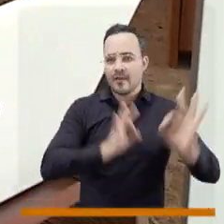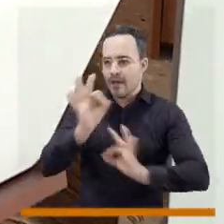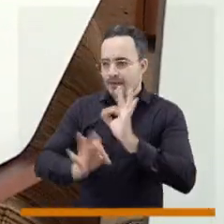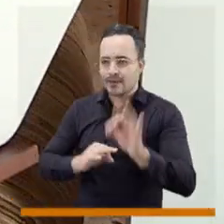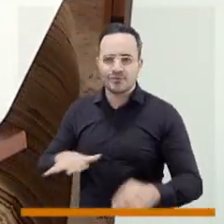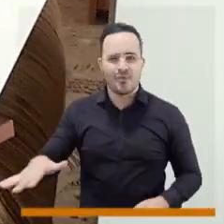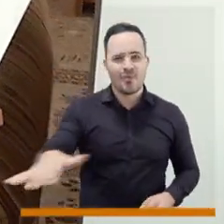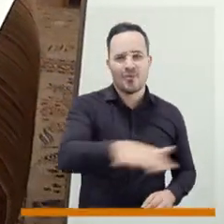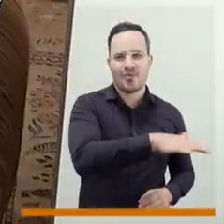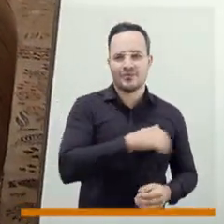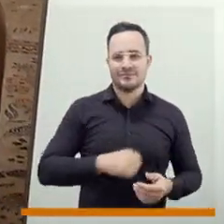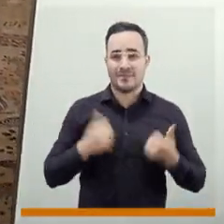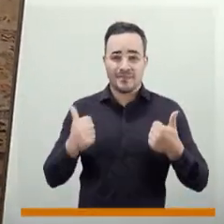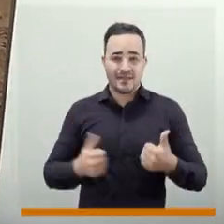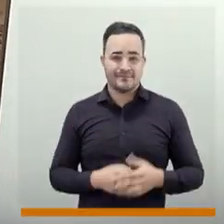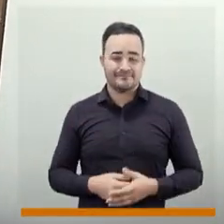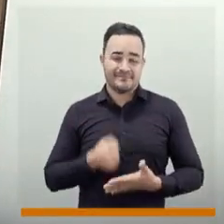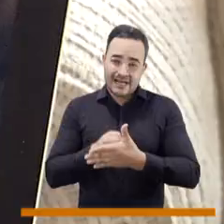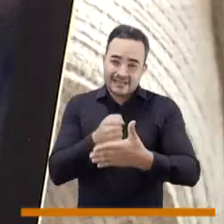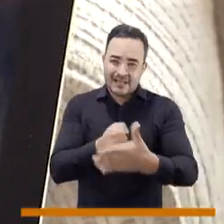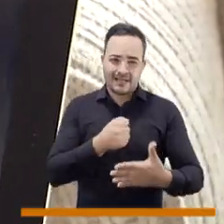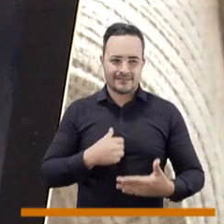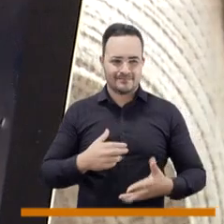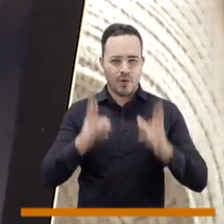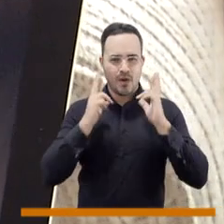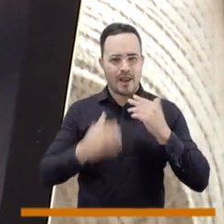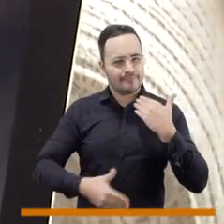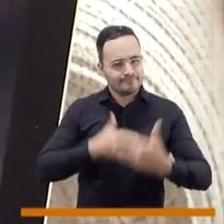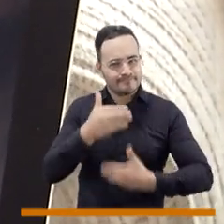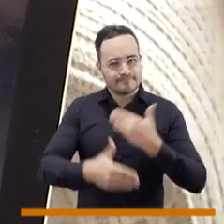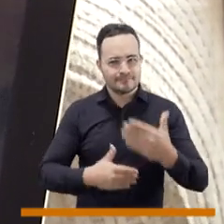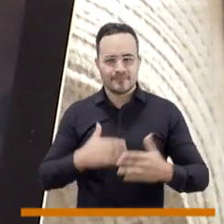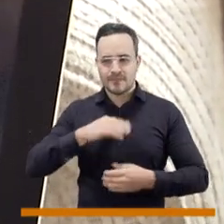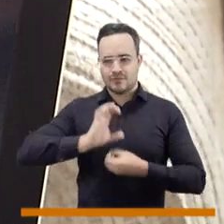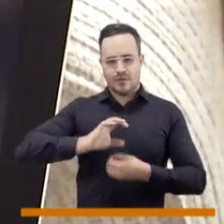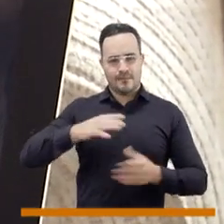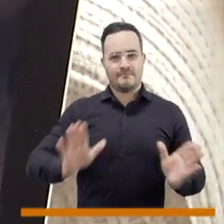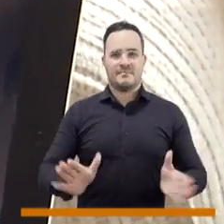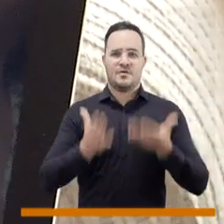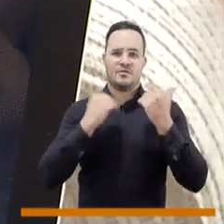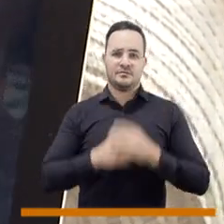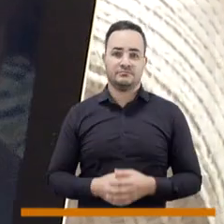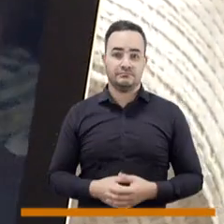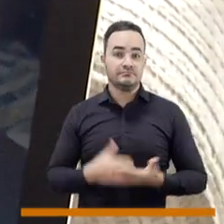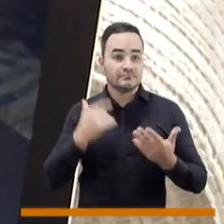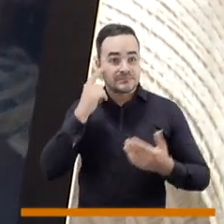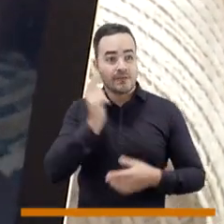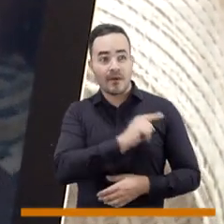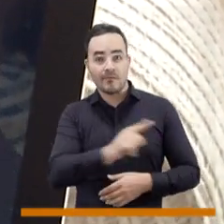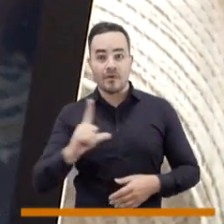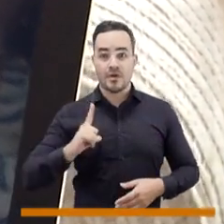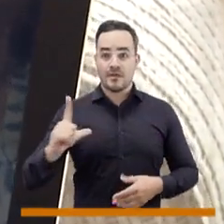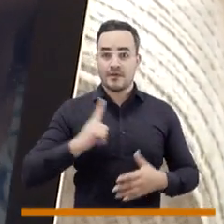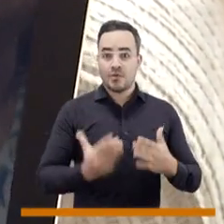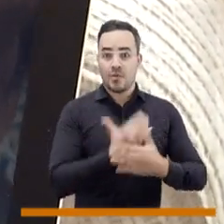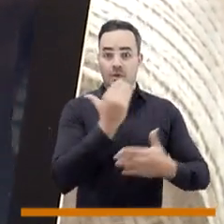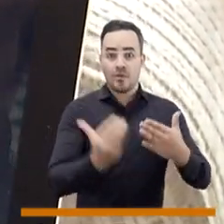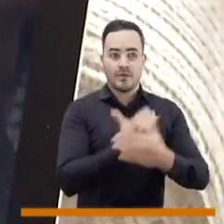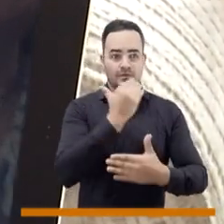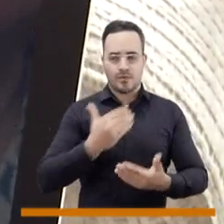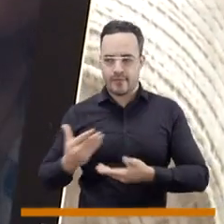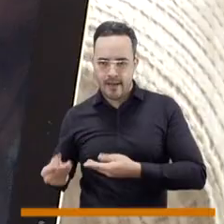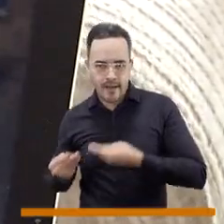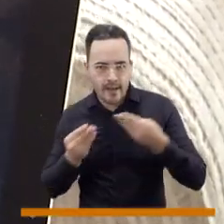cuide todos los espacios de la ciudad y que esta ciudad cada vez sea mejor. le tenemos